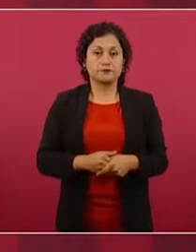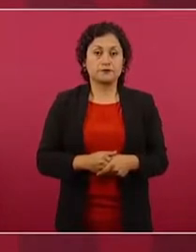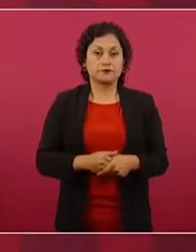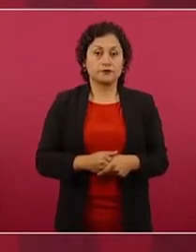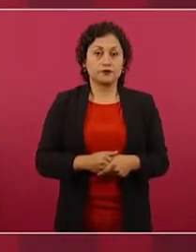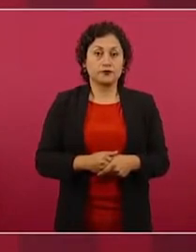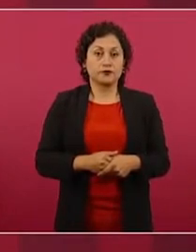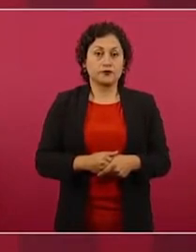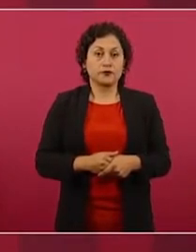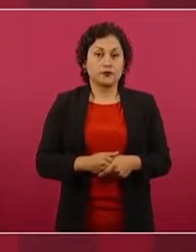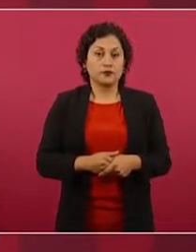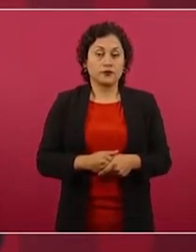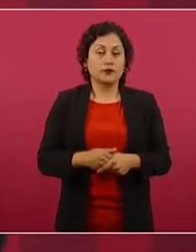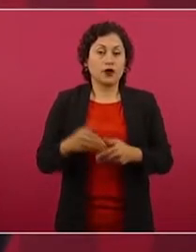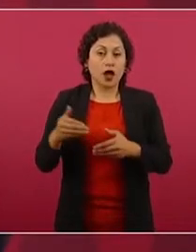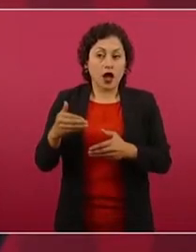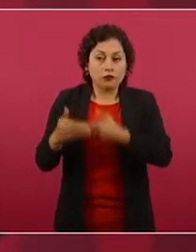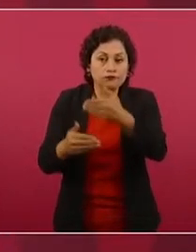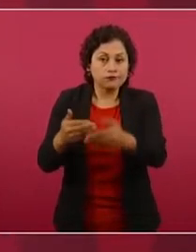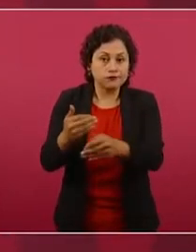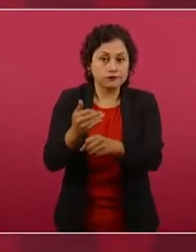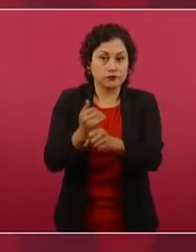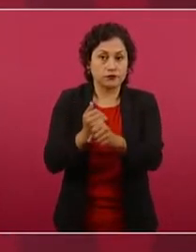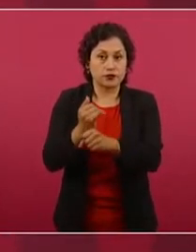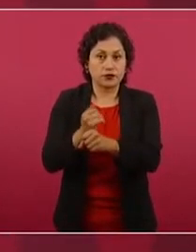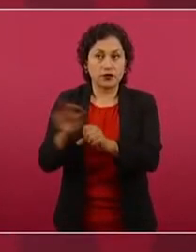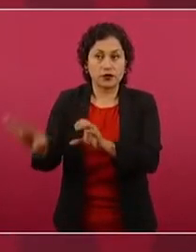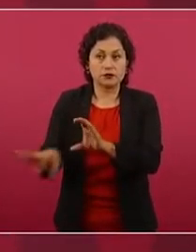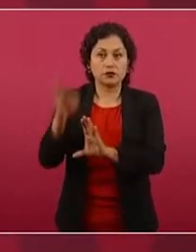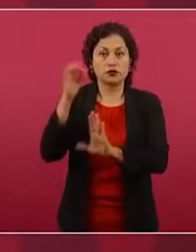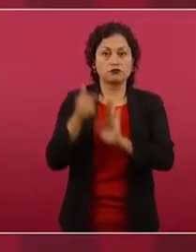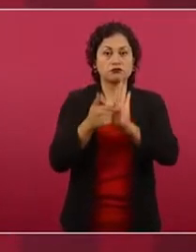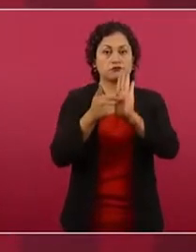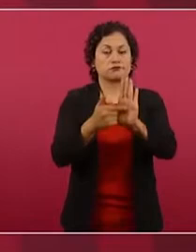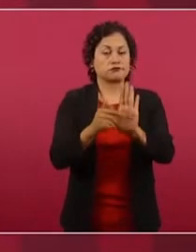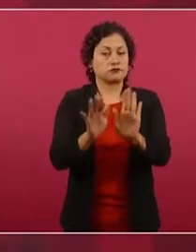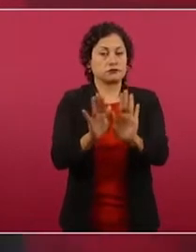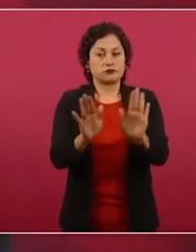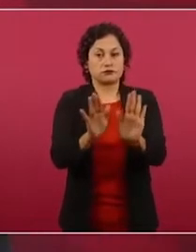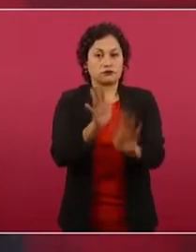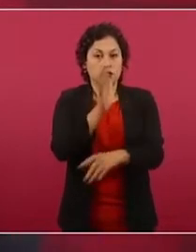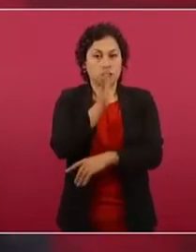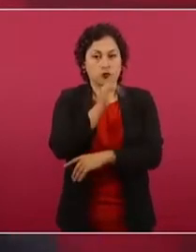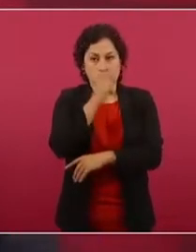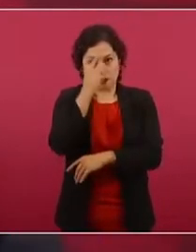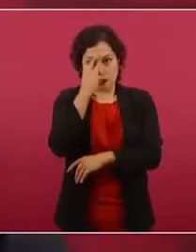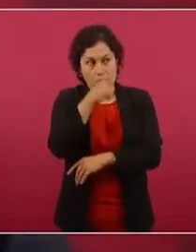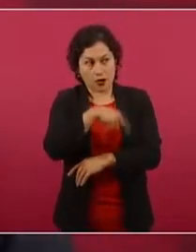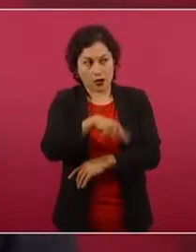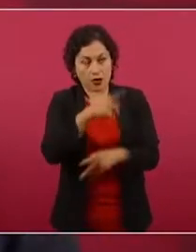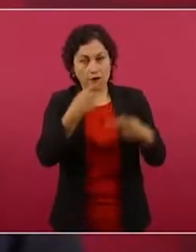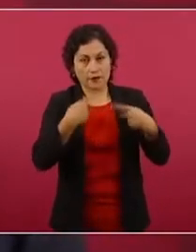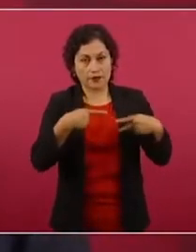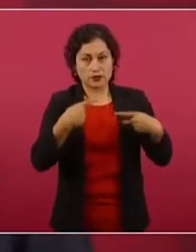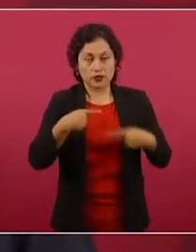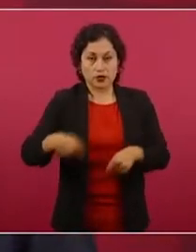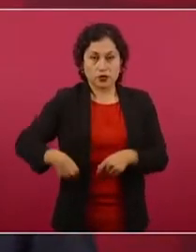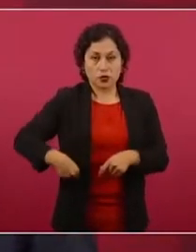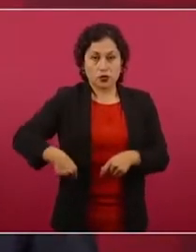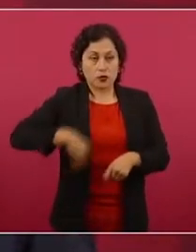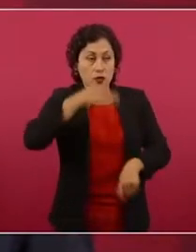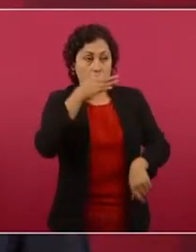secrecía de las investigaciones y no alertar a los autores materiales y probables autores